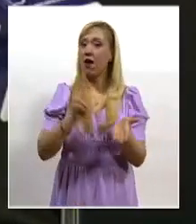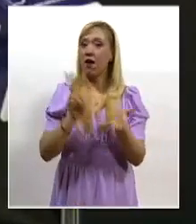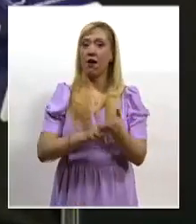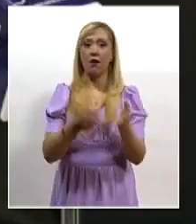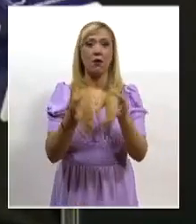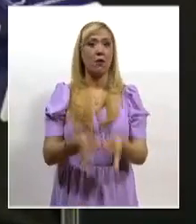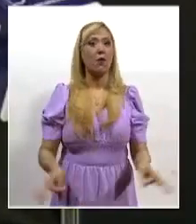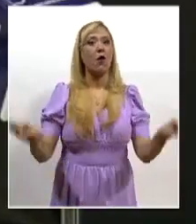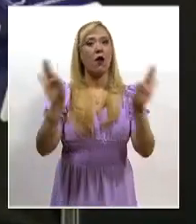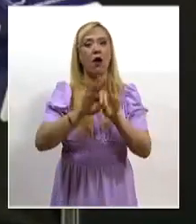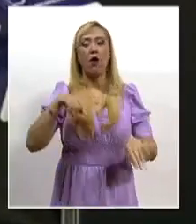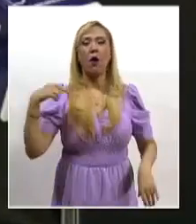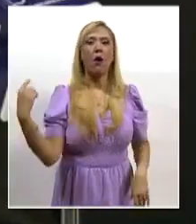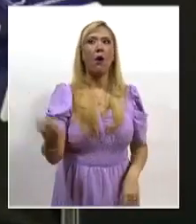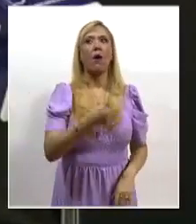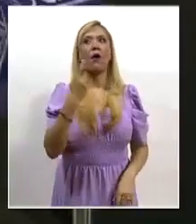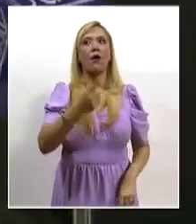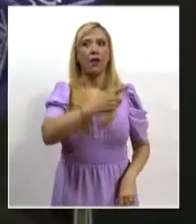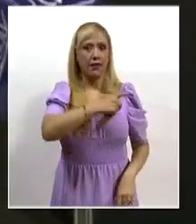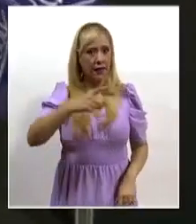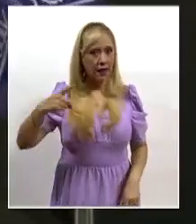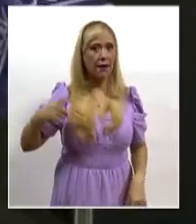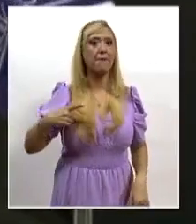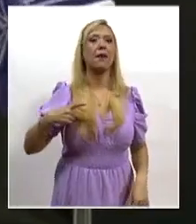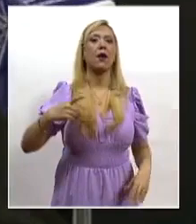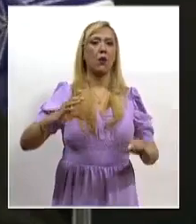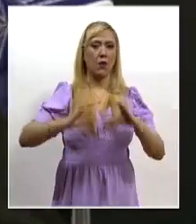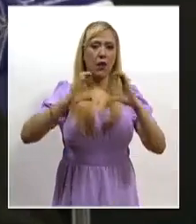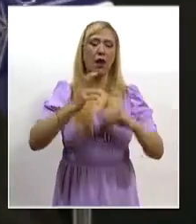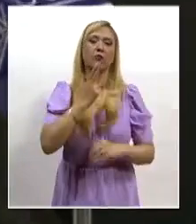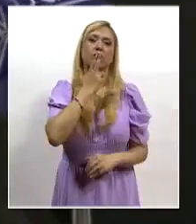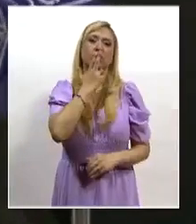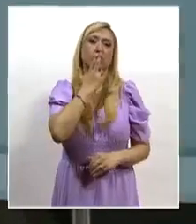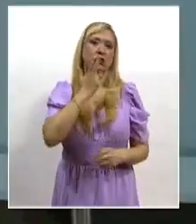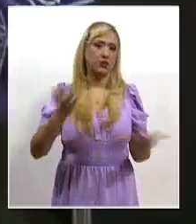y que tenemos de verdad que cuidar.